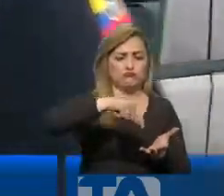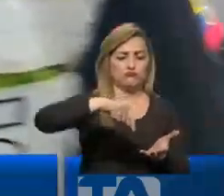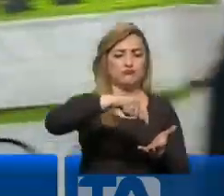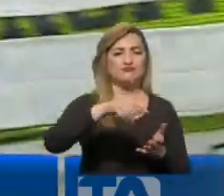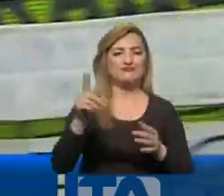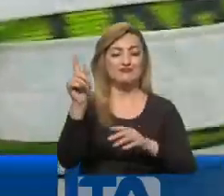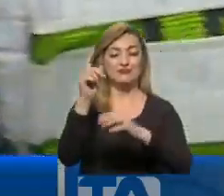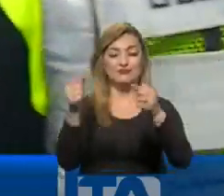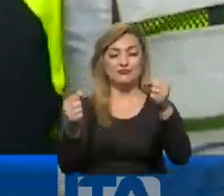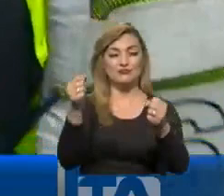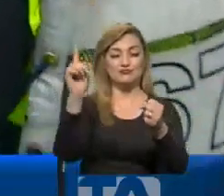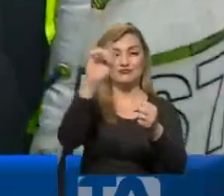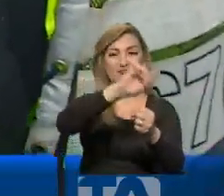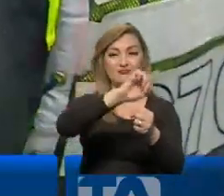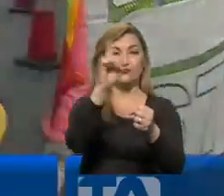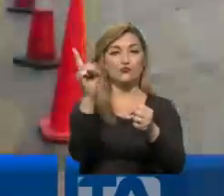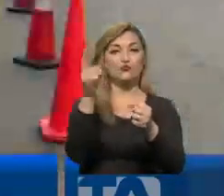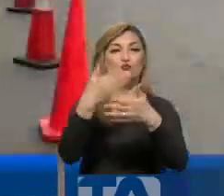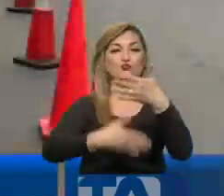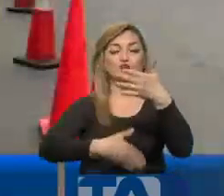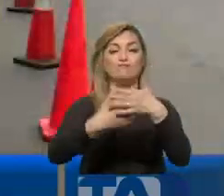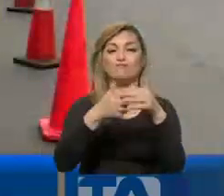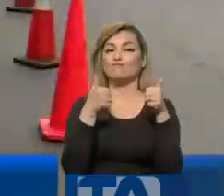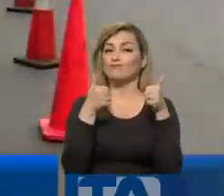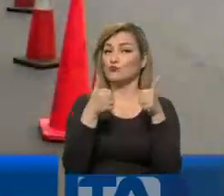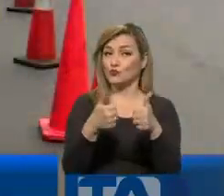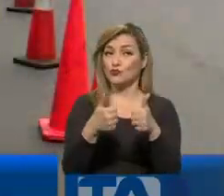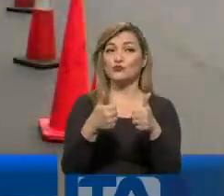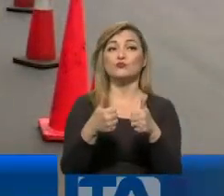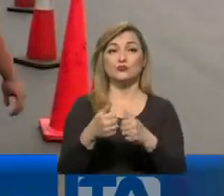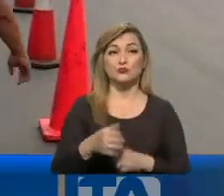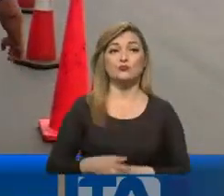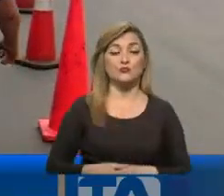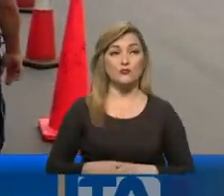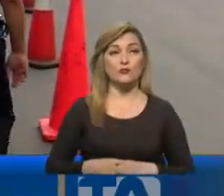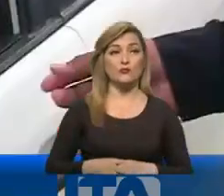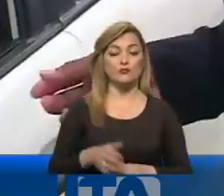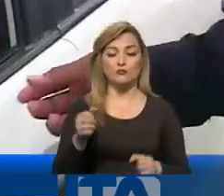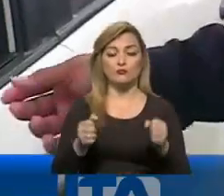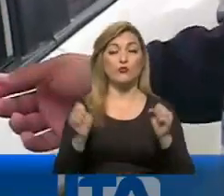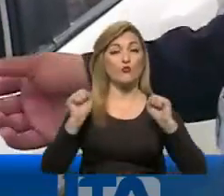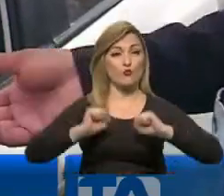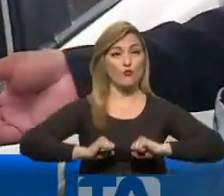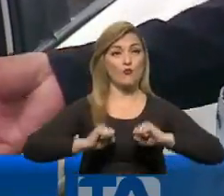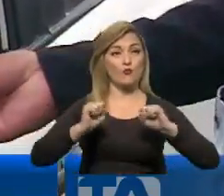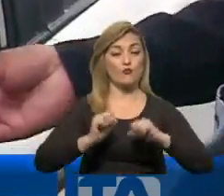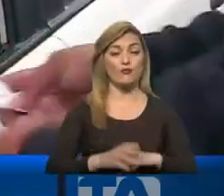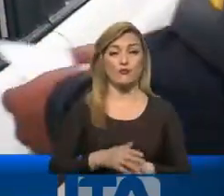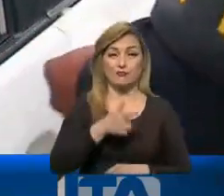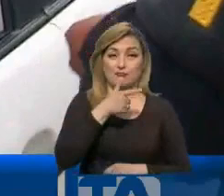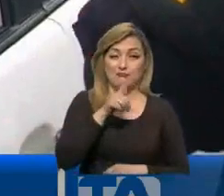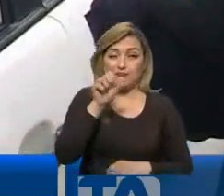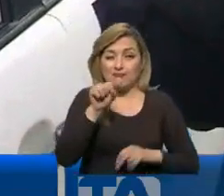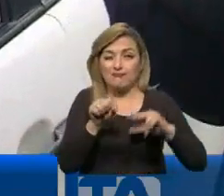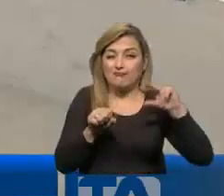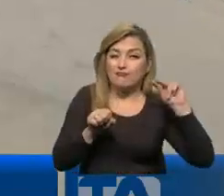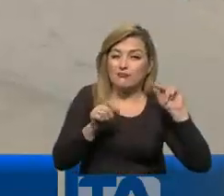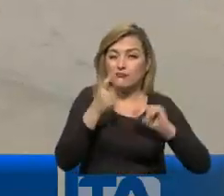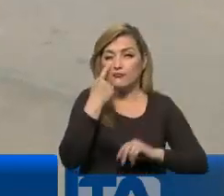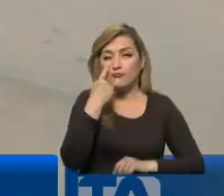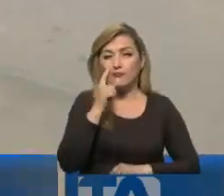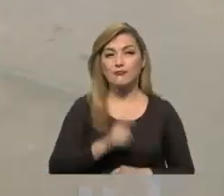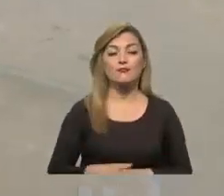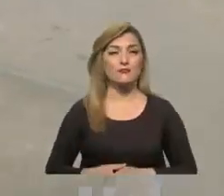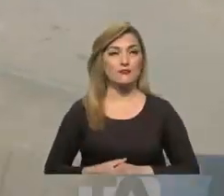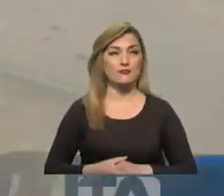documentación del vehículo y de su conductor esté en regla, incluso que este último esté apto para manejar, por lo que hasta se harán pruebas aleatorias de alcohólepia